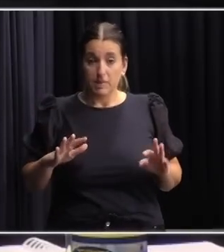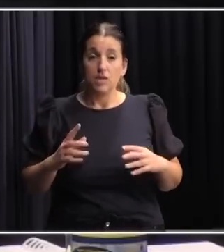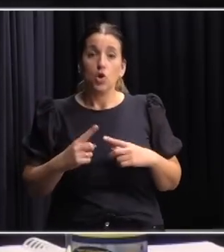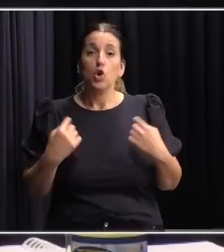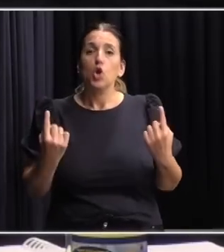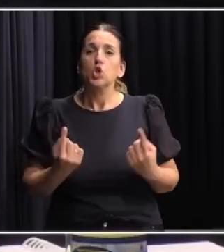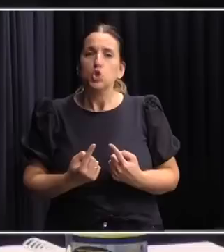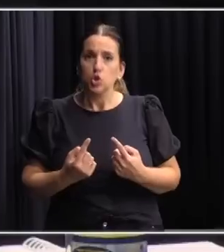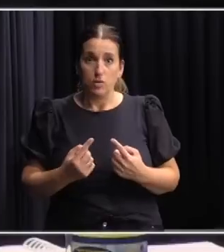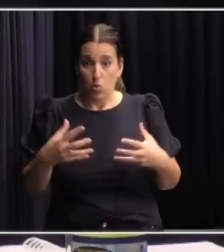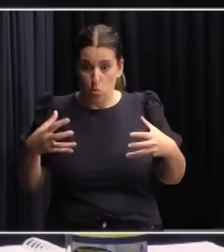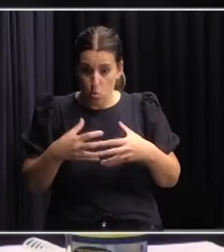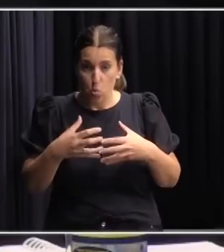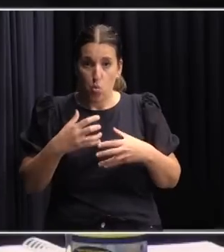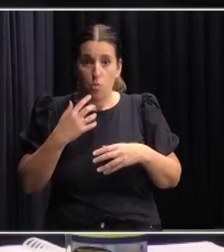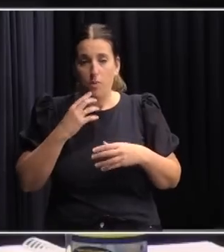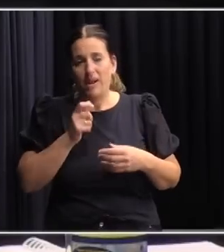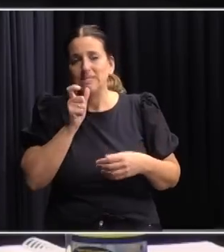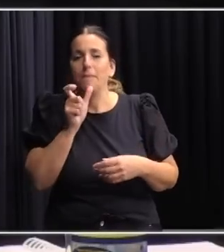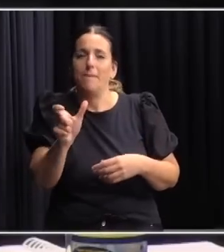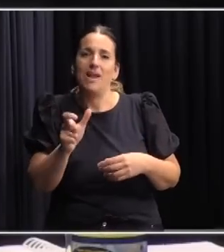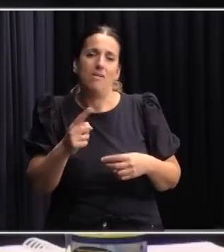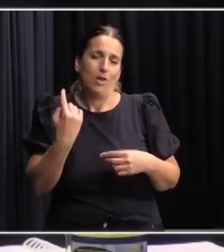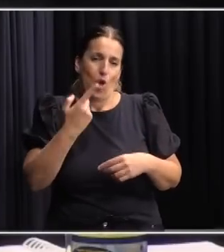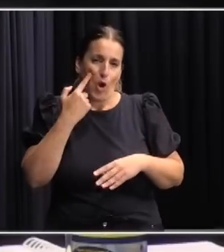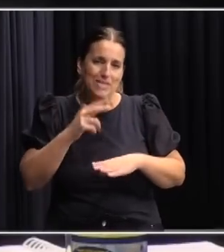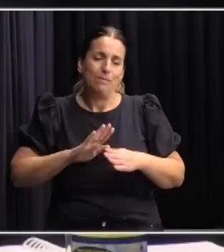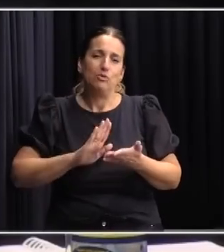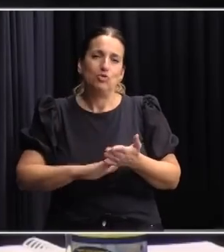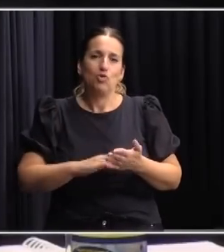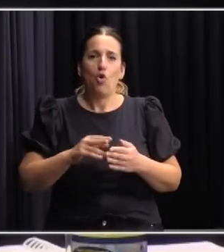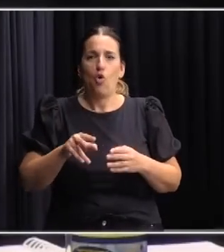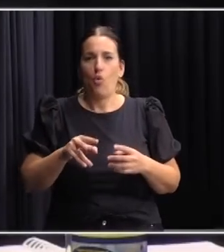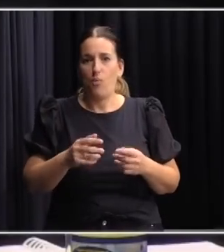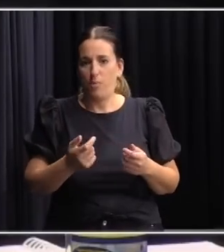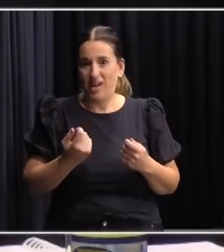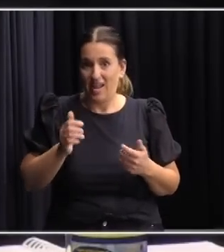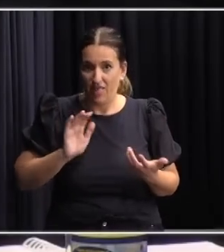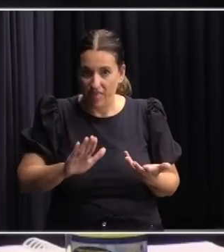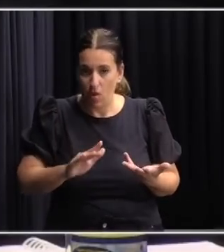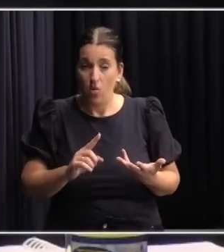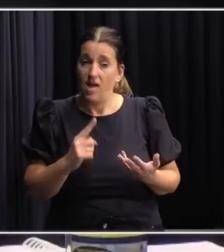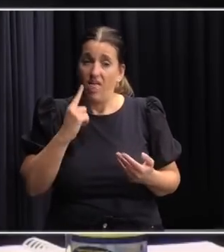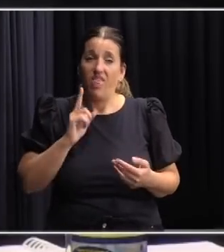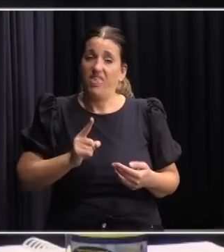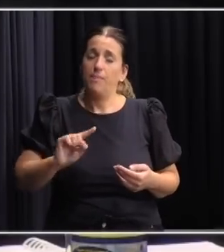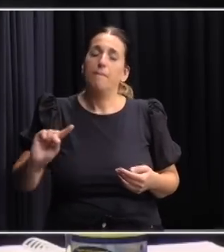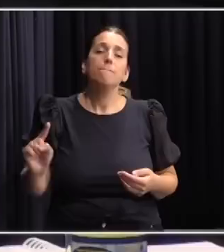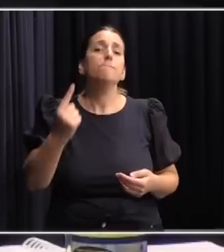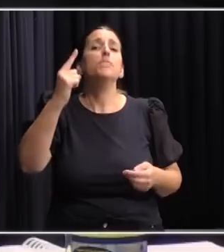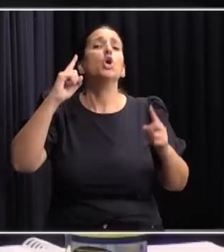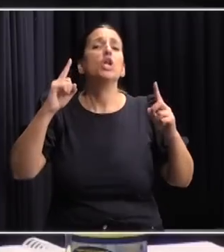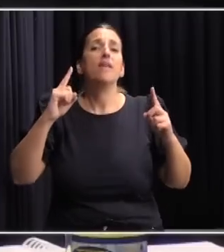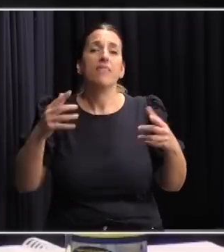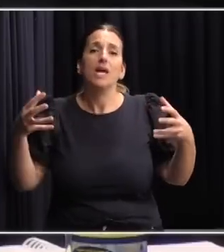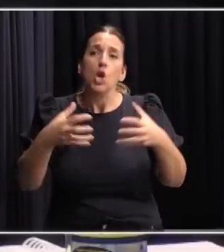espacio fiscal para usar una terminología que conocemos que pueda generarse debería tener una prioridad en aquellos